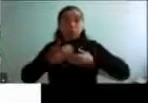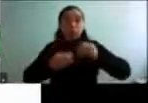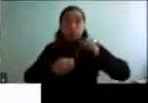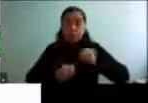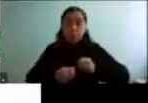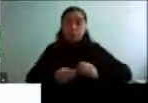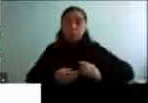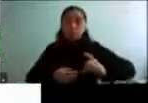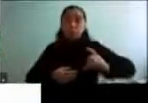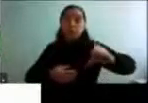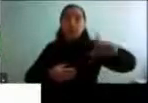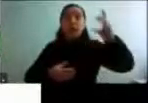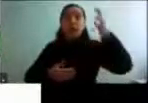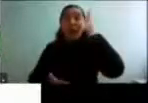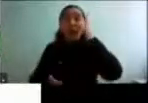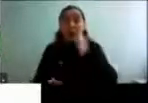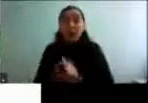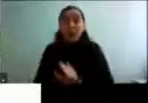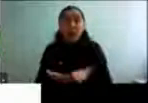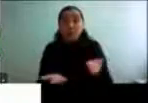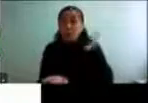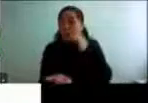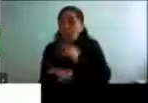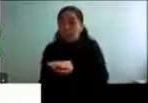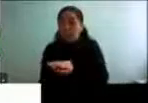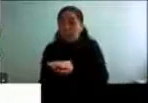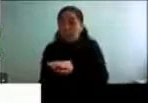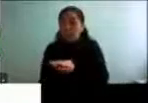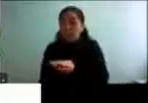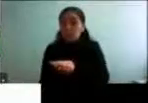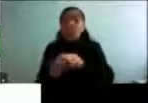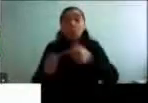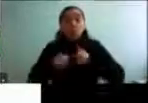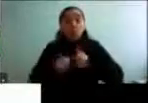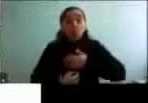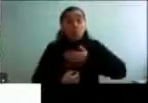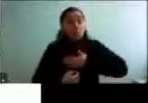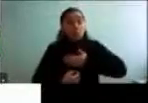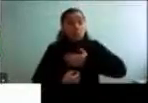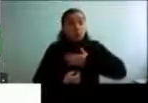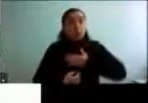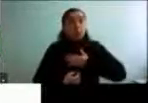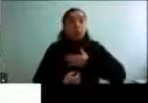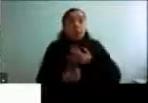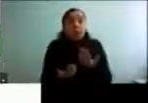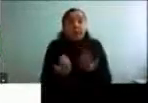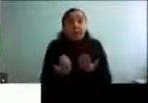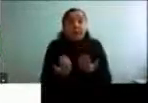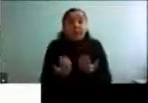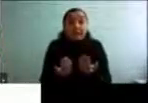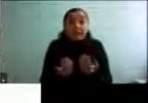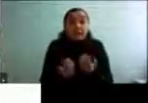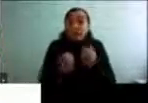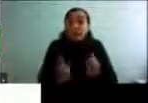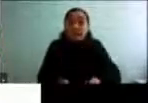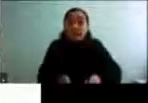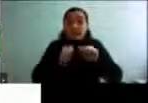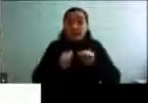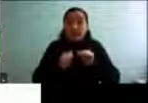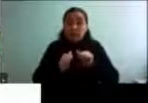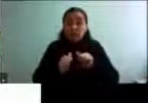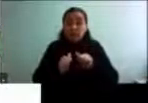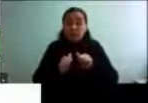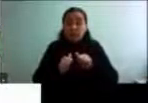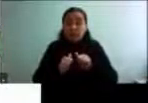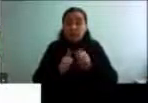hasta el día que se muere, siempre que uno quiera, ¿no? Pero para eso se necesitan tareas, se necesitan desafíos. Y para